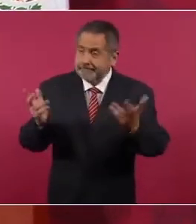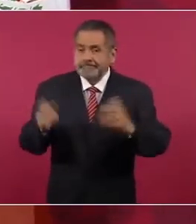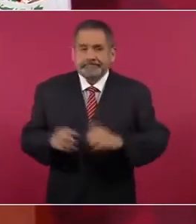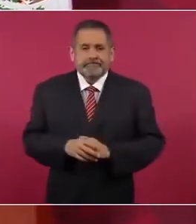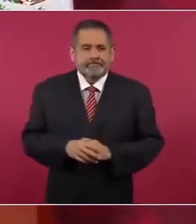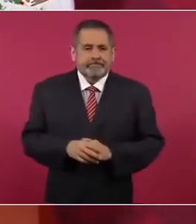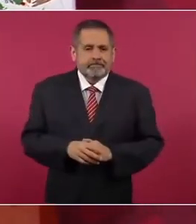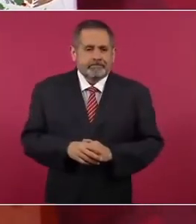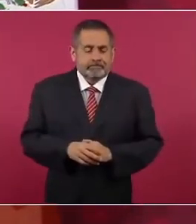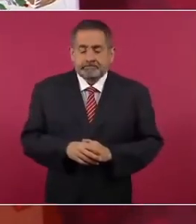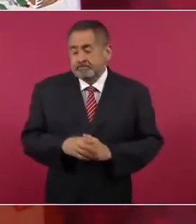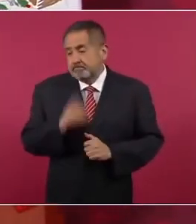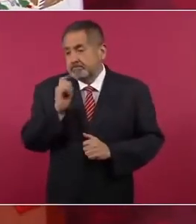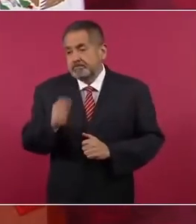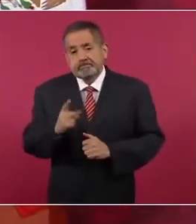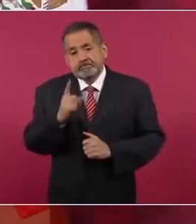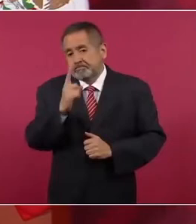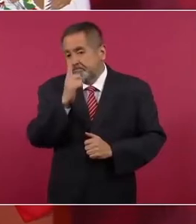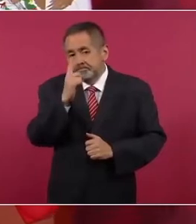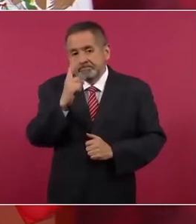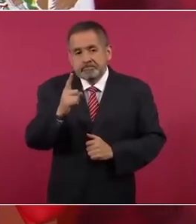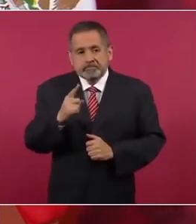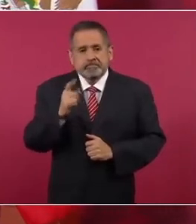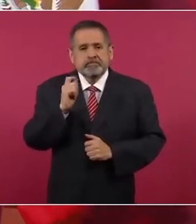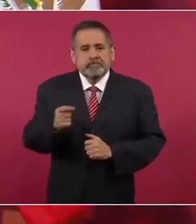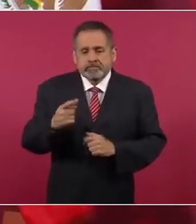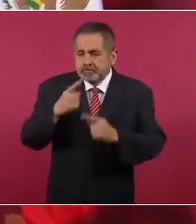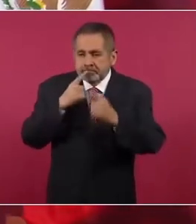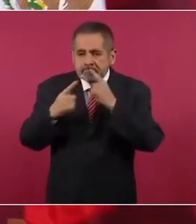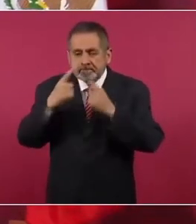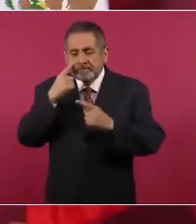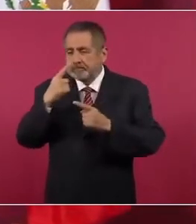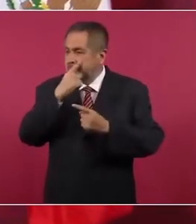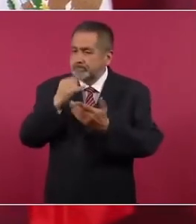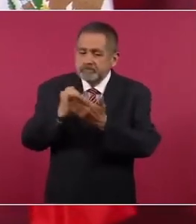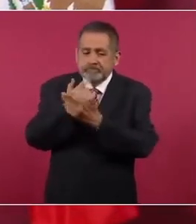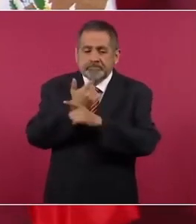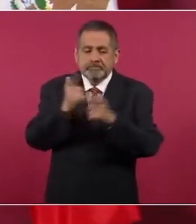Pues no hay más que el método democrático.